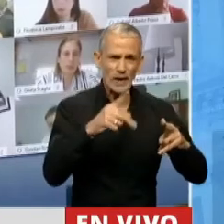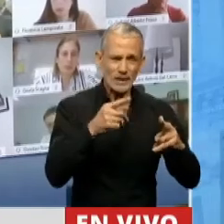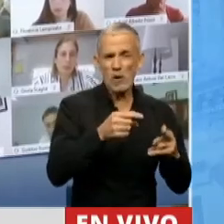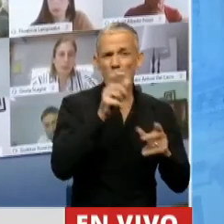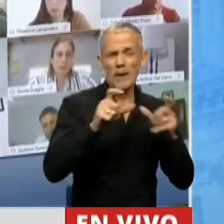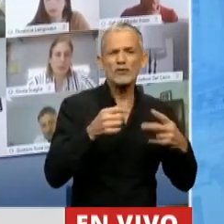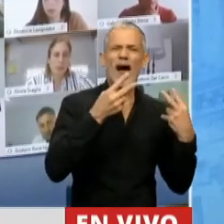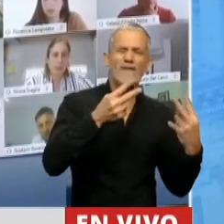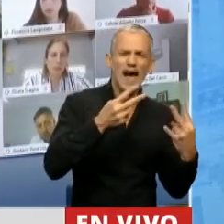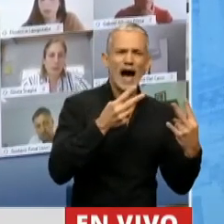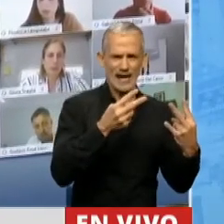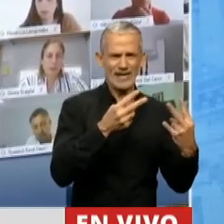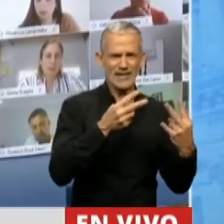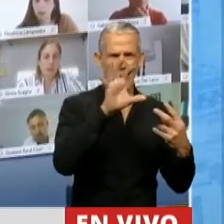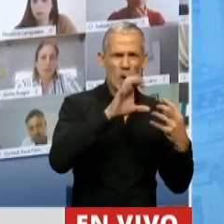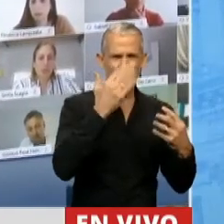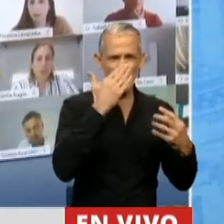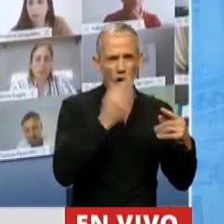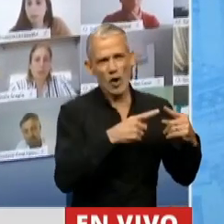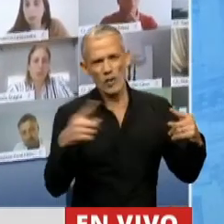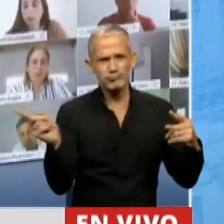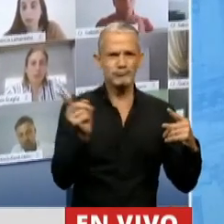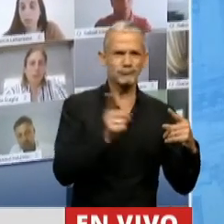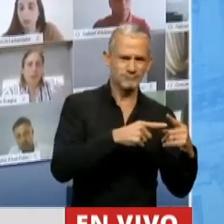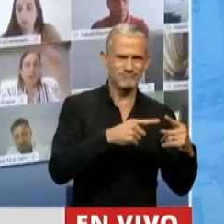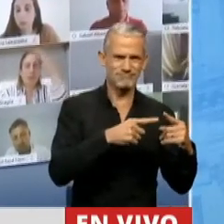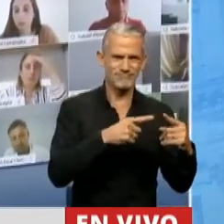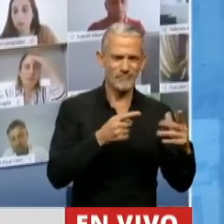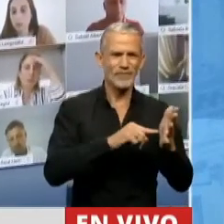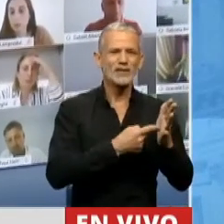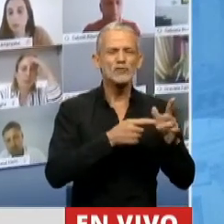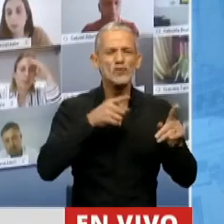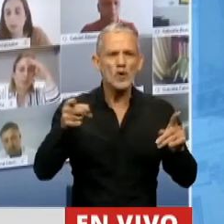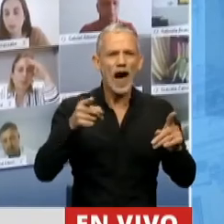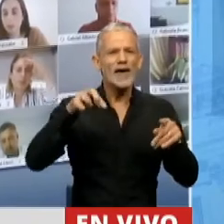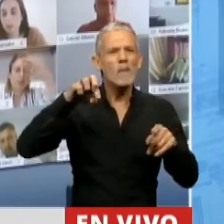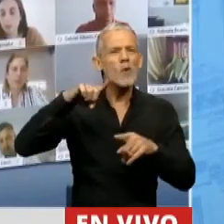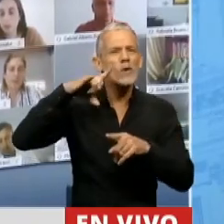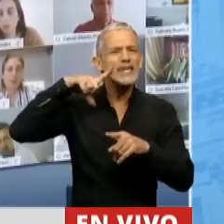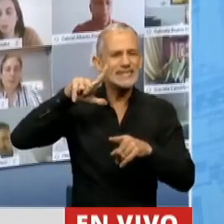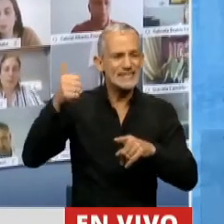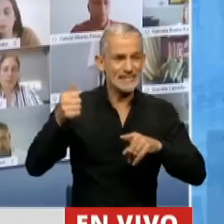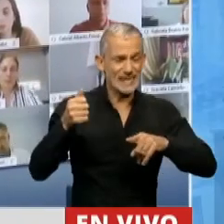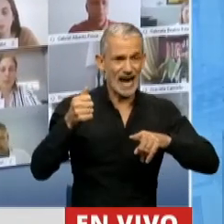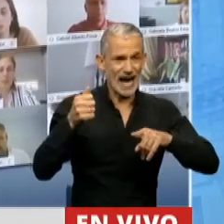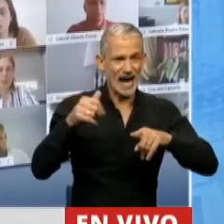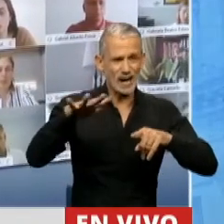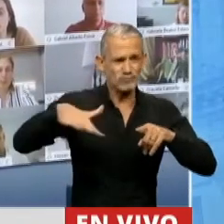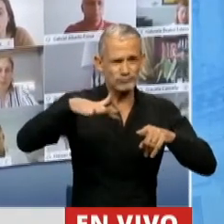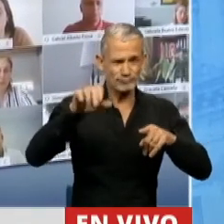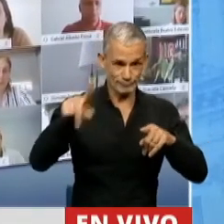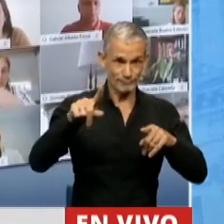personas a nuestras provincias de Córdoba y a las ciudades de Punilla, nuestro departamento